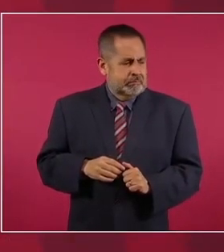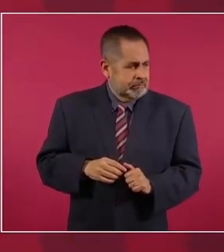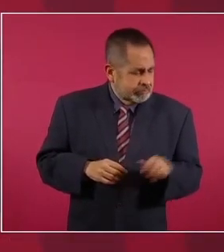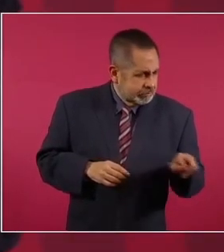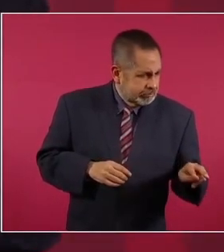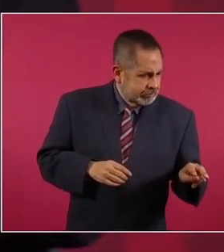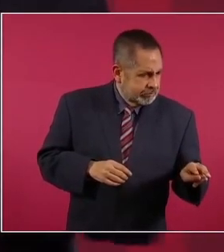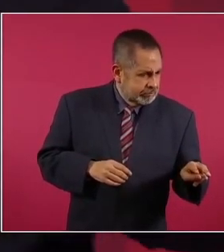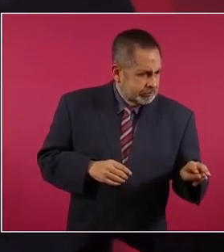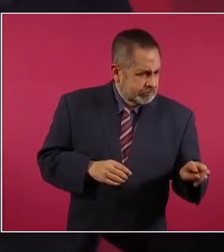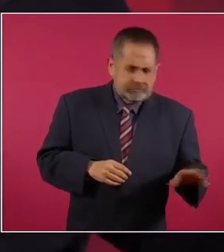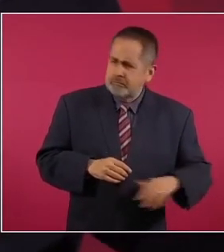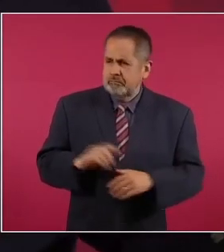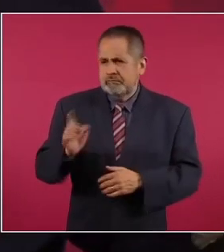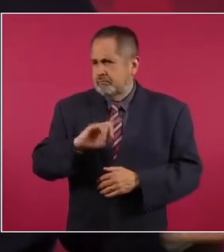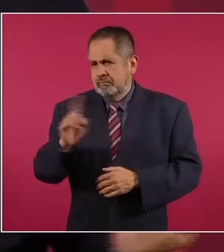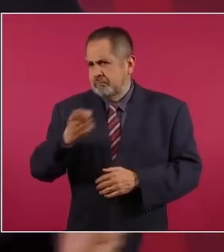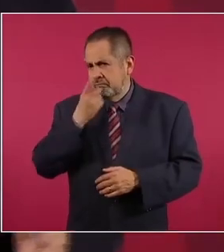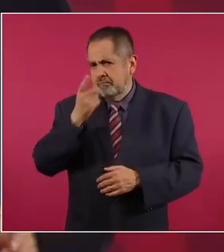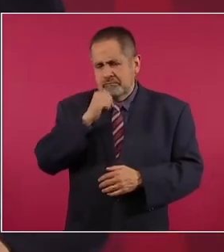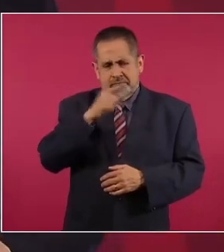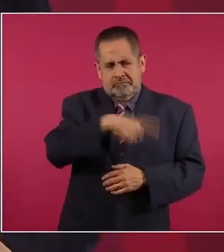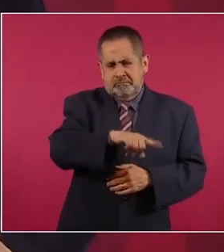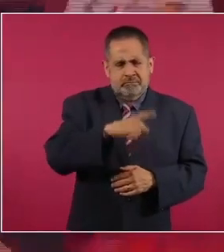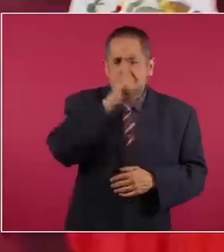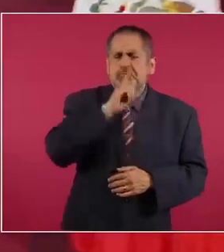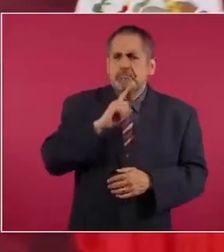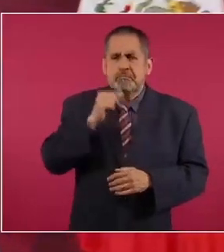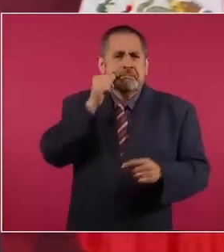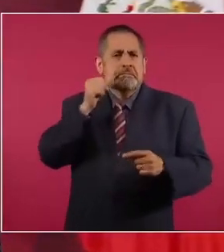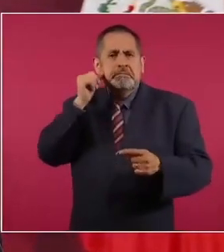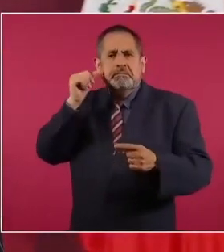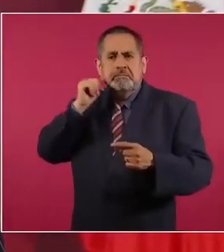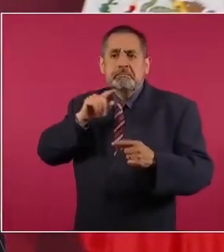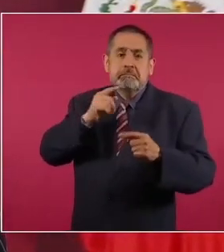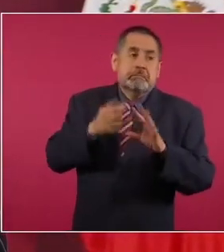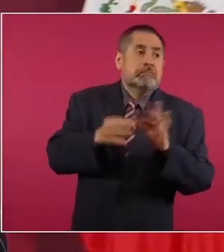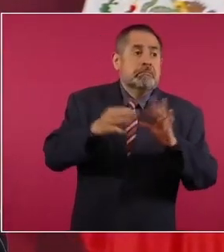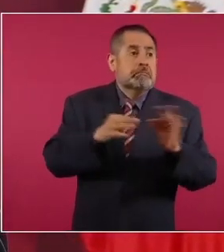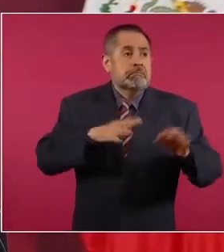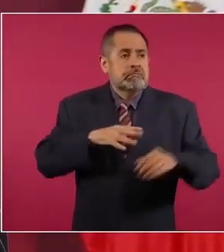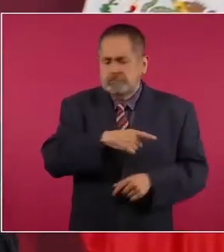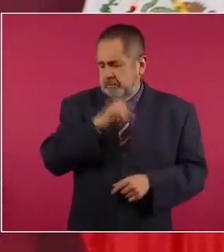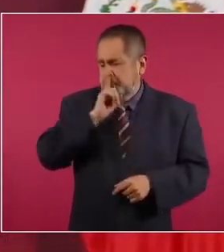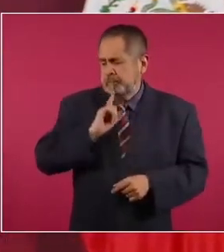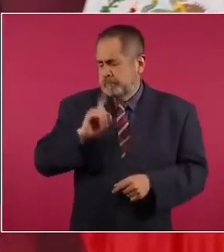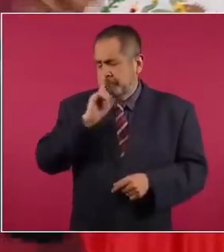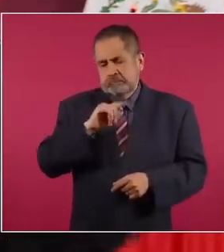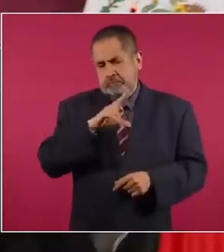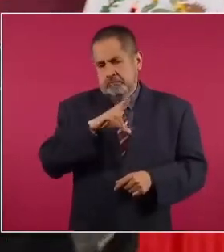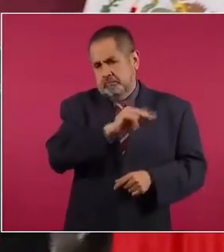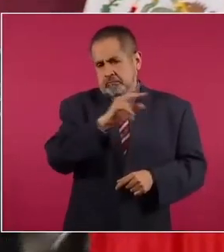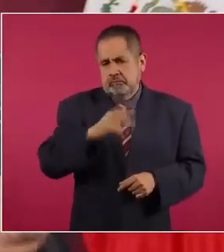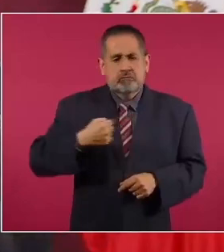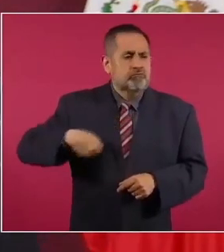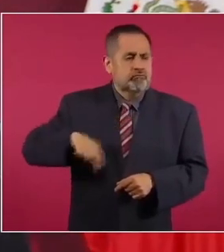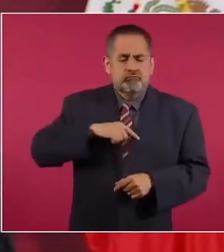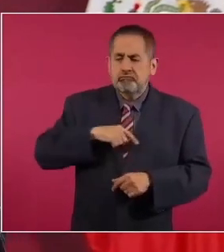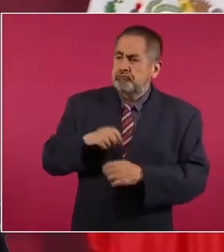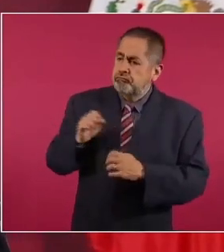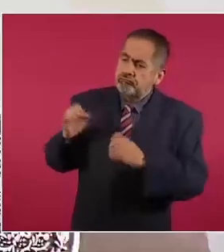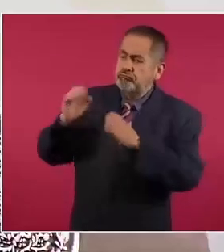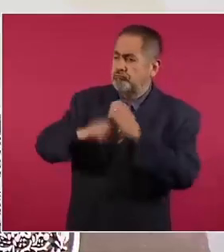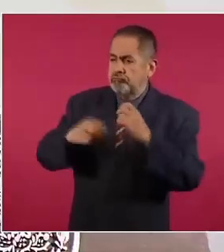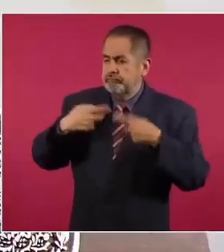dijo esto no es cierto, no podemos estar engañando a la gente,